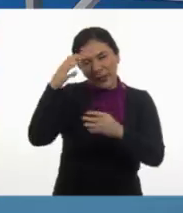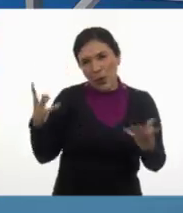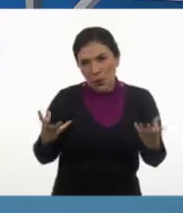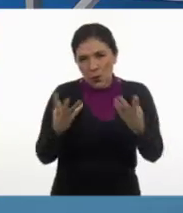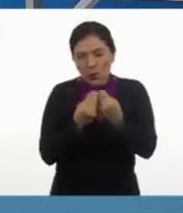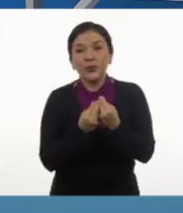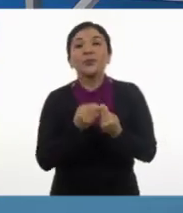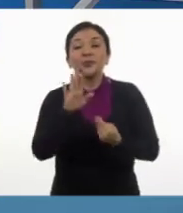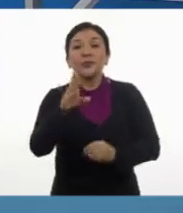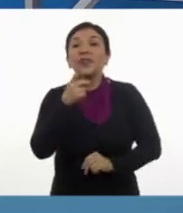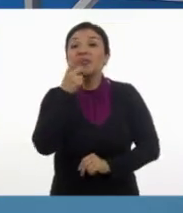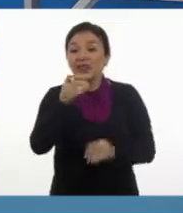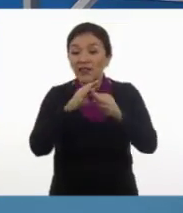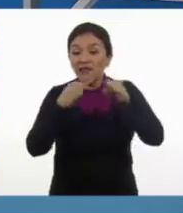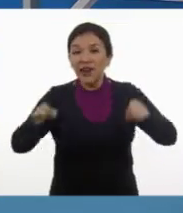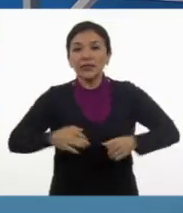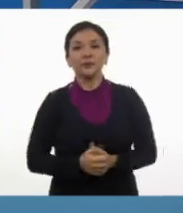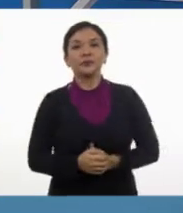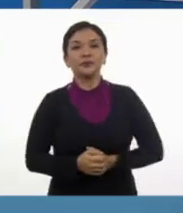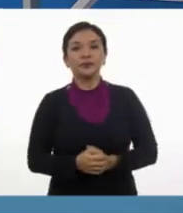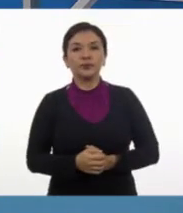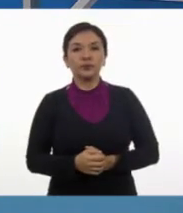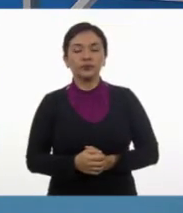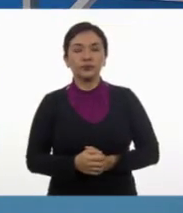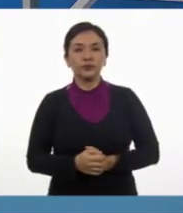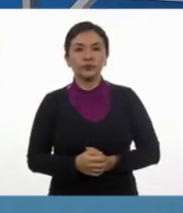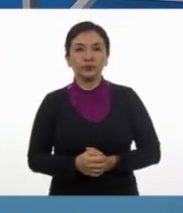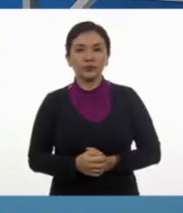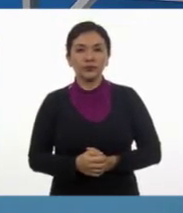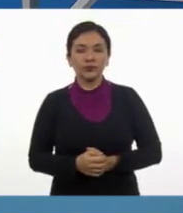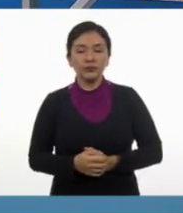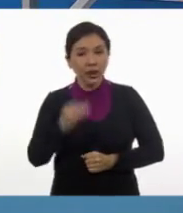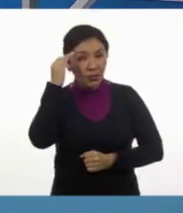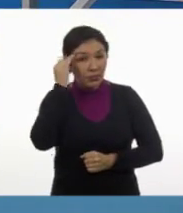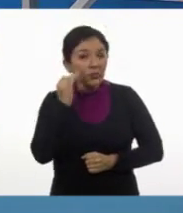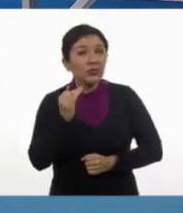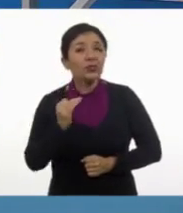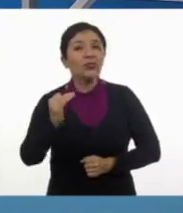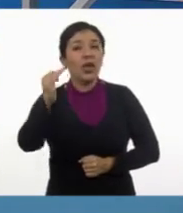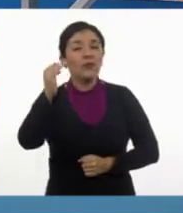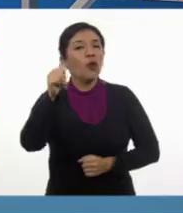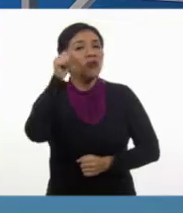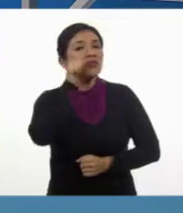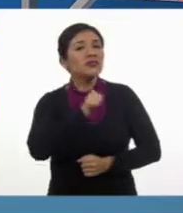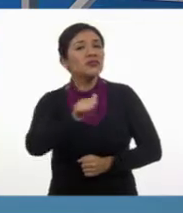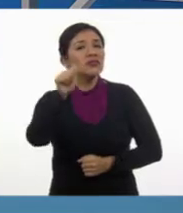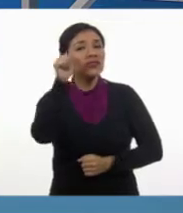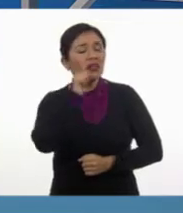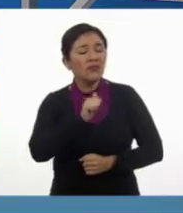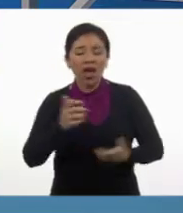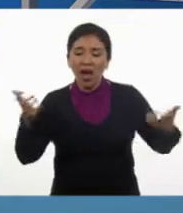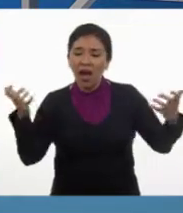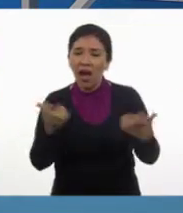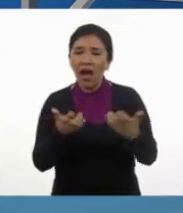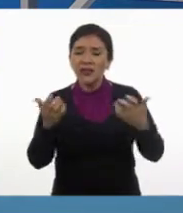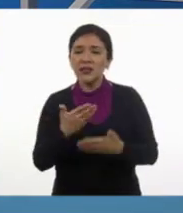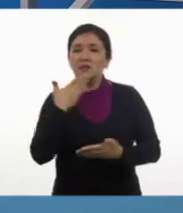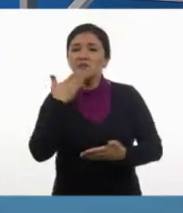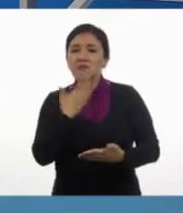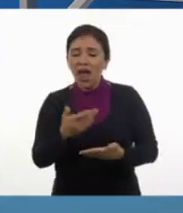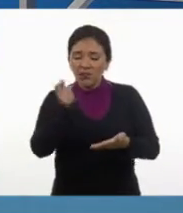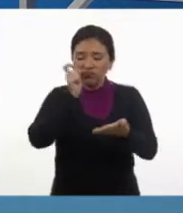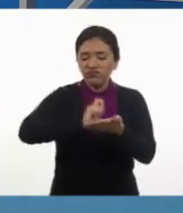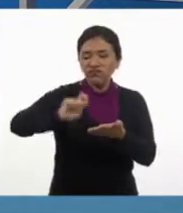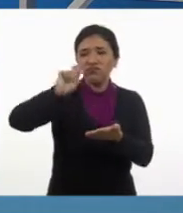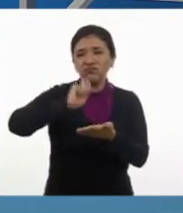juntos. Y dice así, el tiempo siempre es el mejor autor, porque siempre